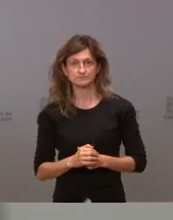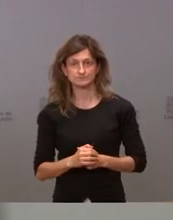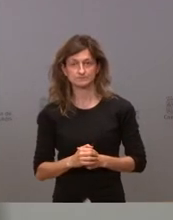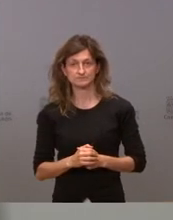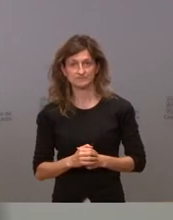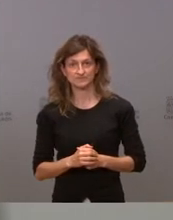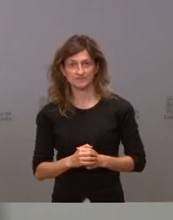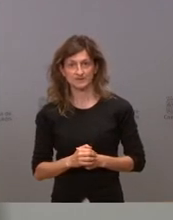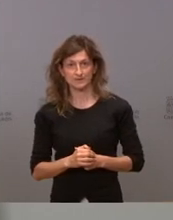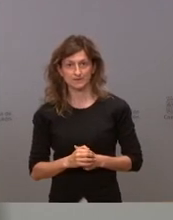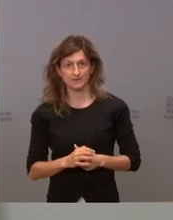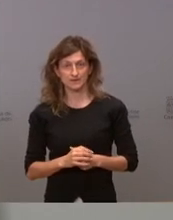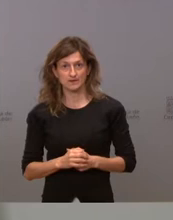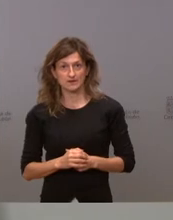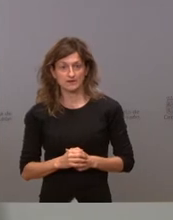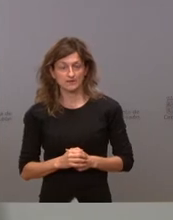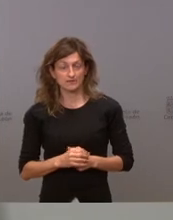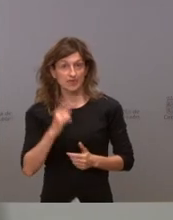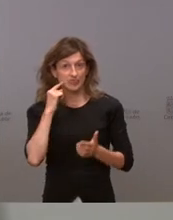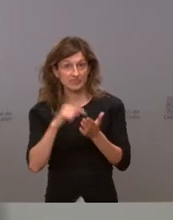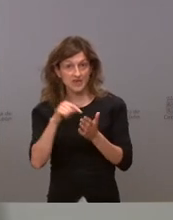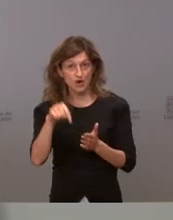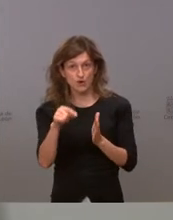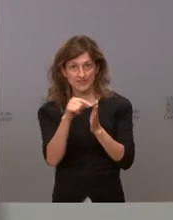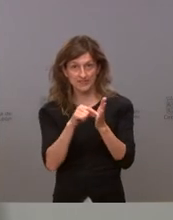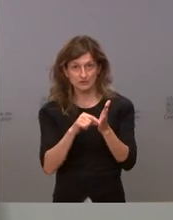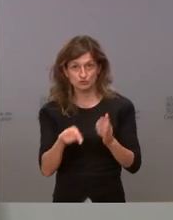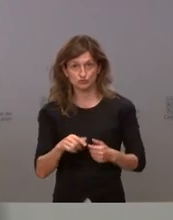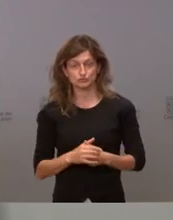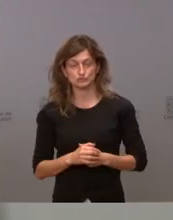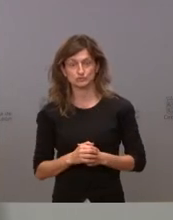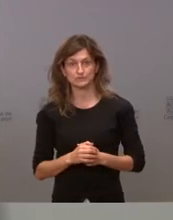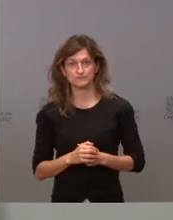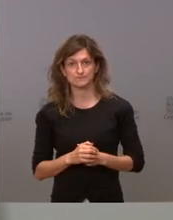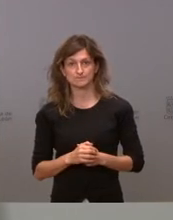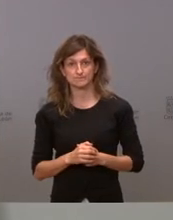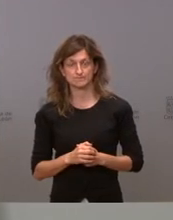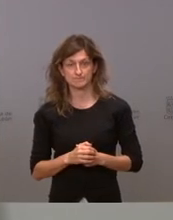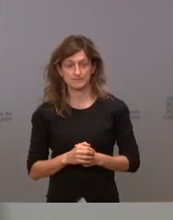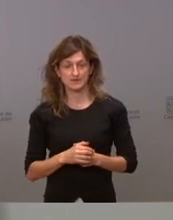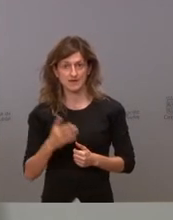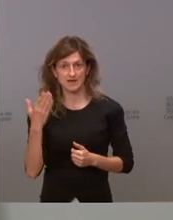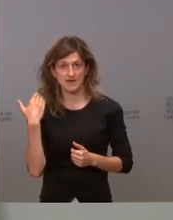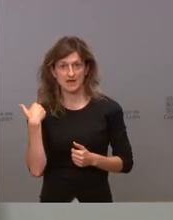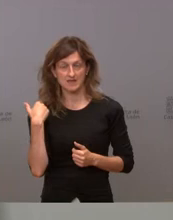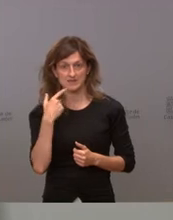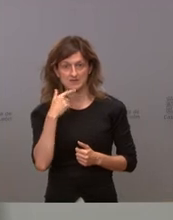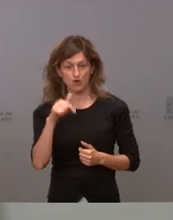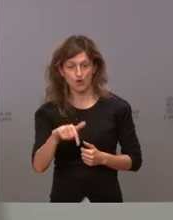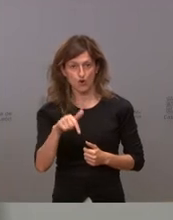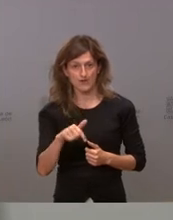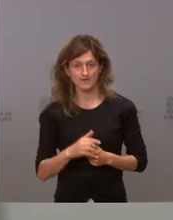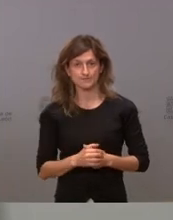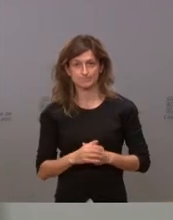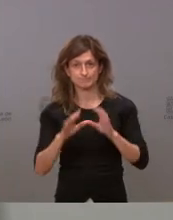los datos de día de hoy en lo que llevamos el día de hoy no los de ayer que es lo que le he dado los de día de